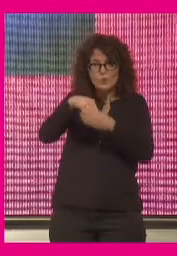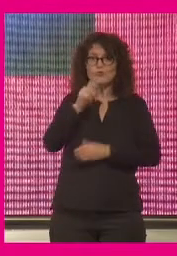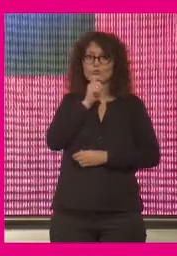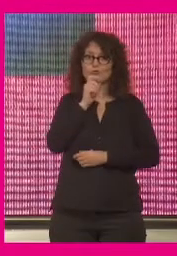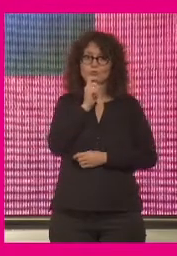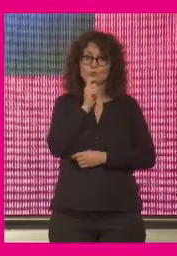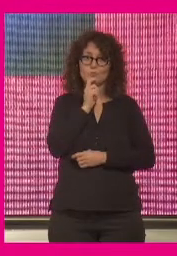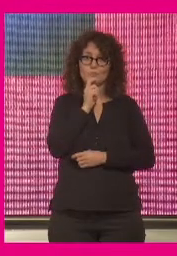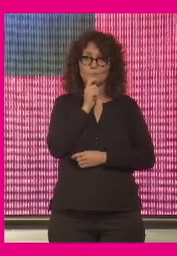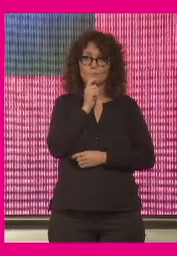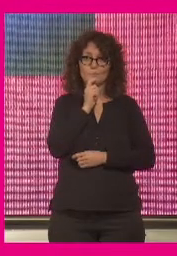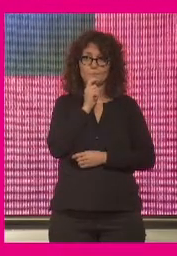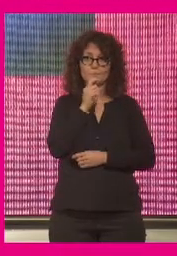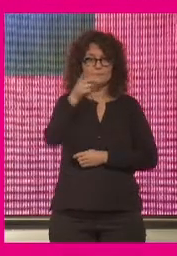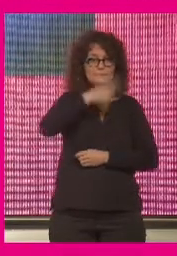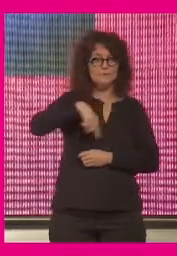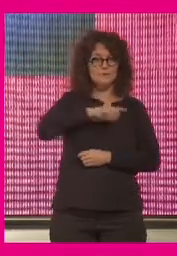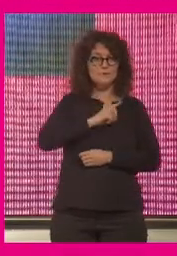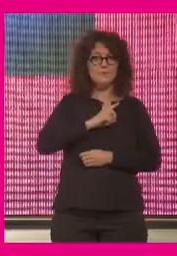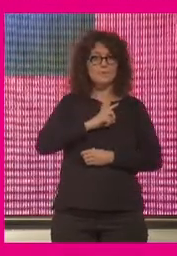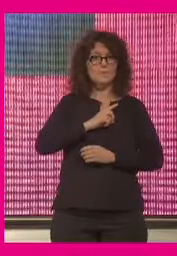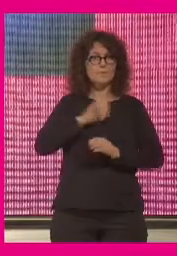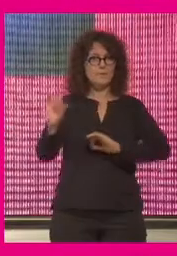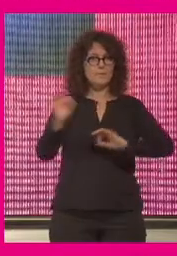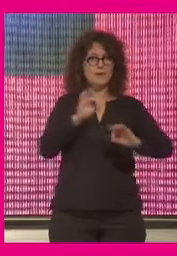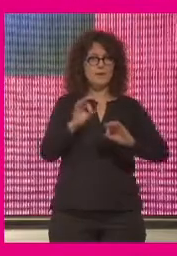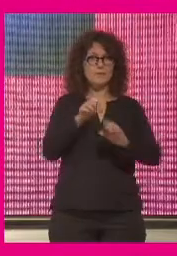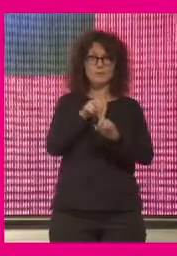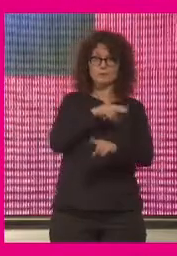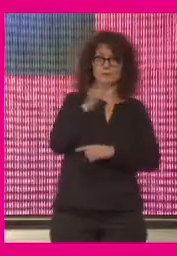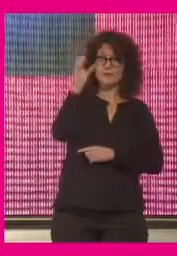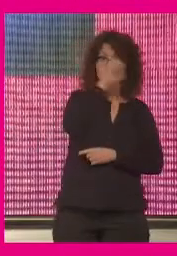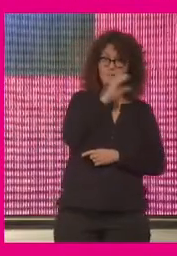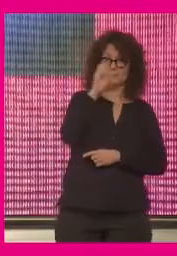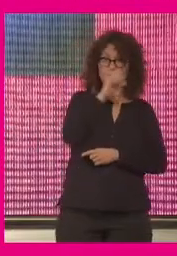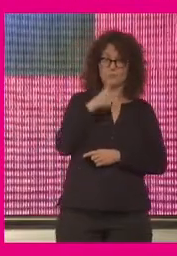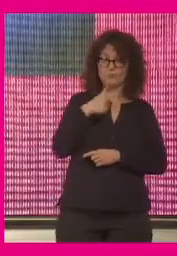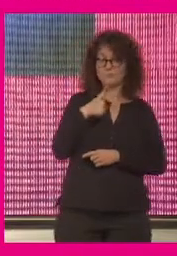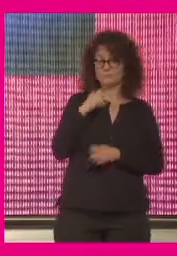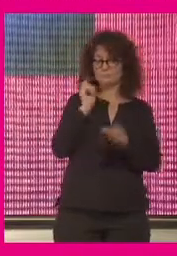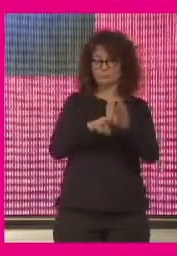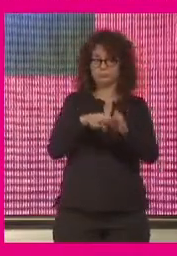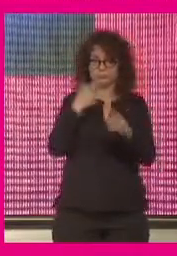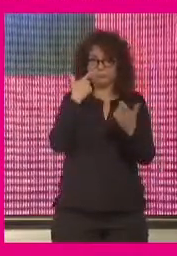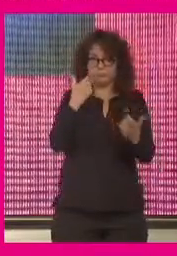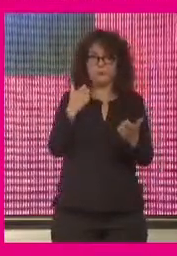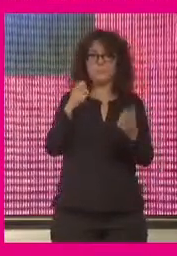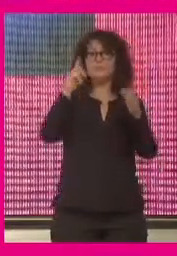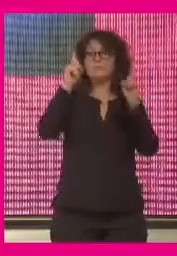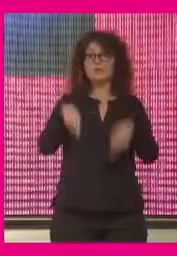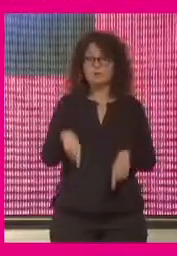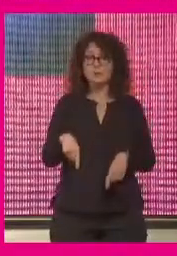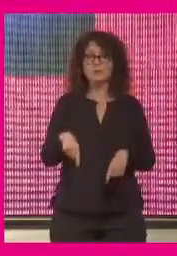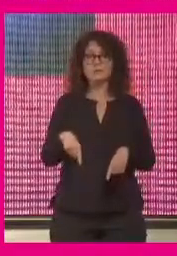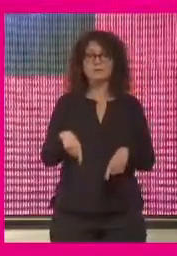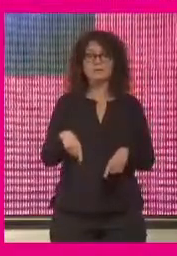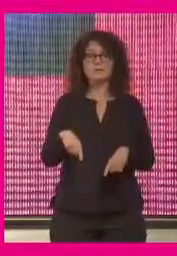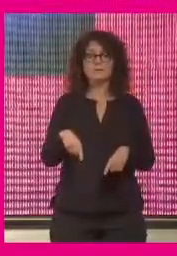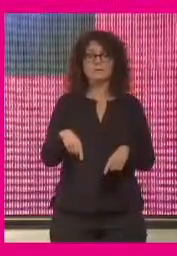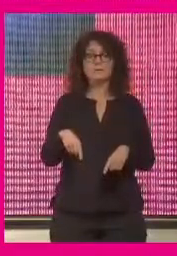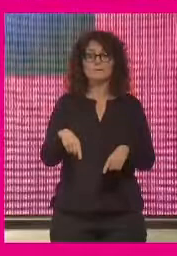tenemos una sociedad muy preparada desde el punto de vista científico que es en el que yo estoy recalcando pero por supuesto como se ha